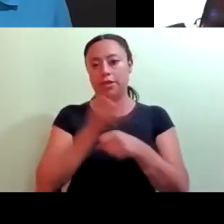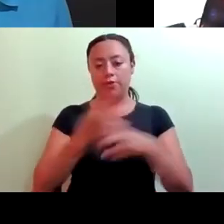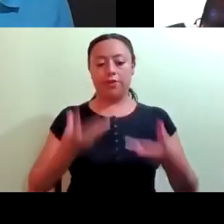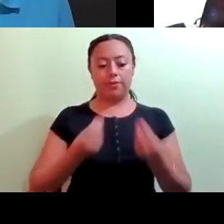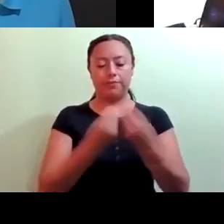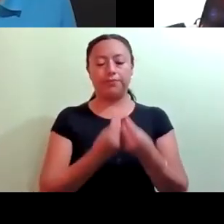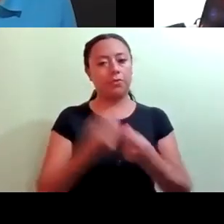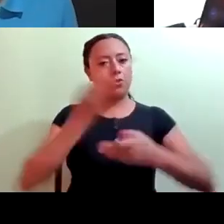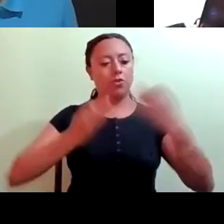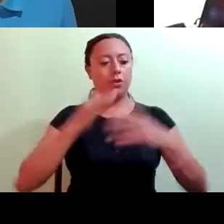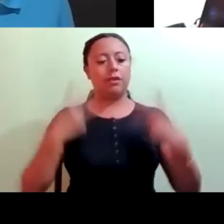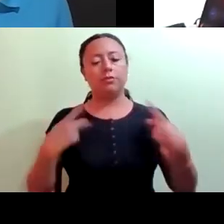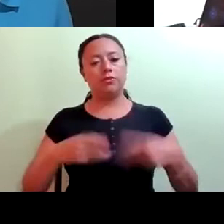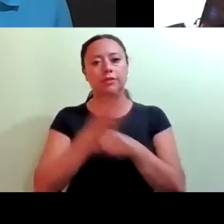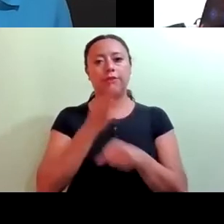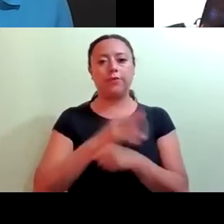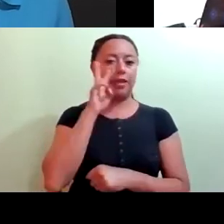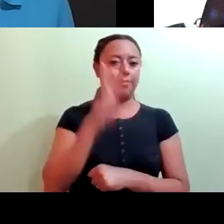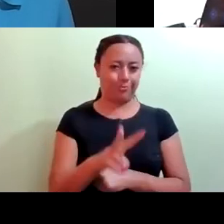nos siguen en la transmisión.